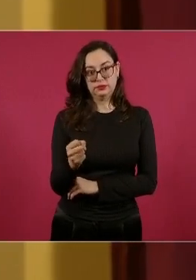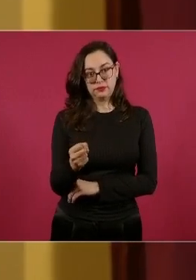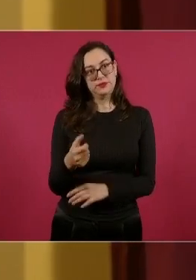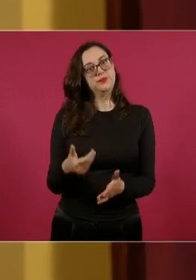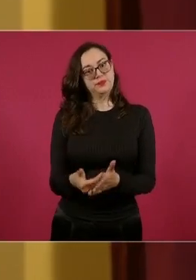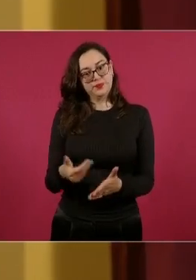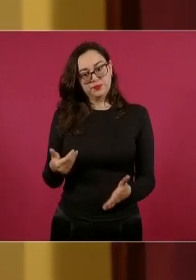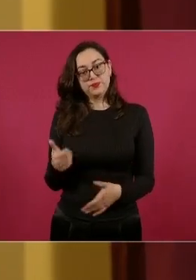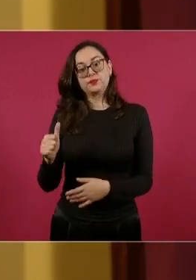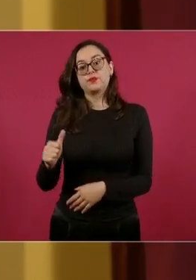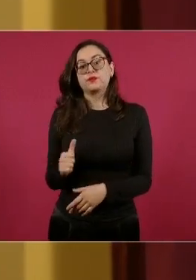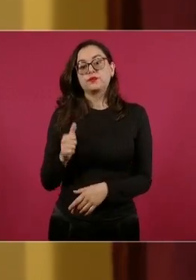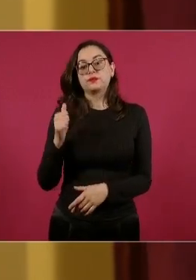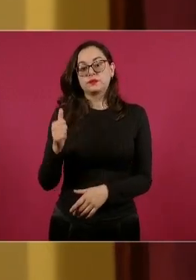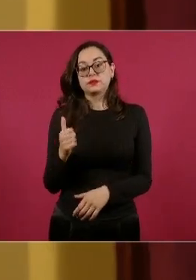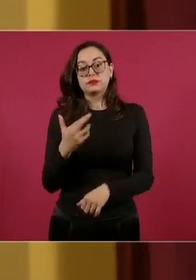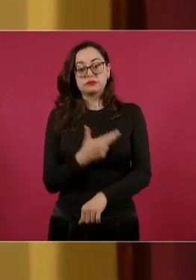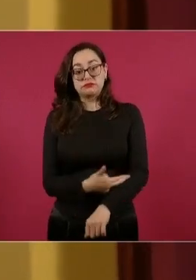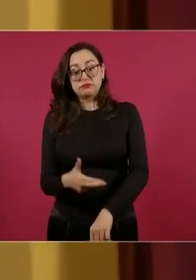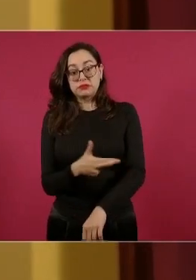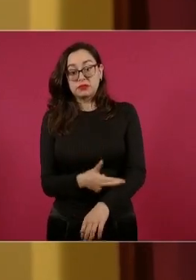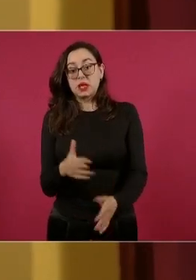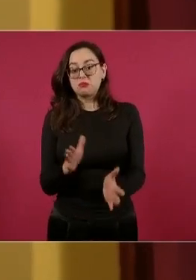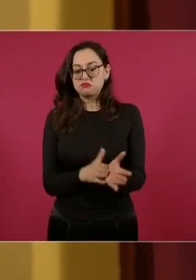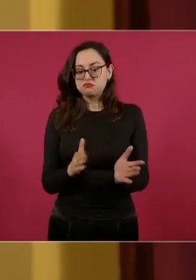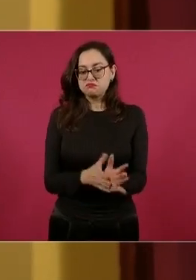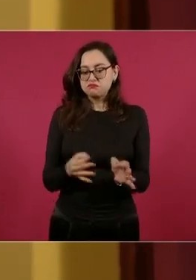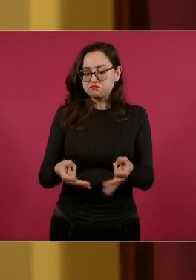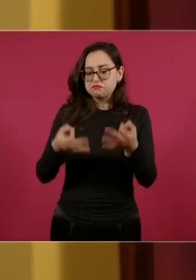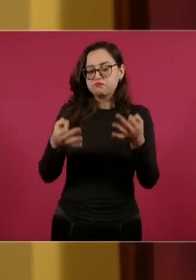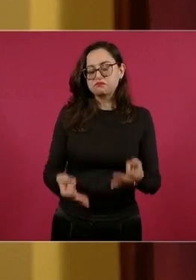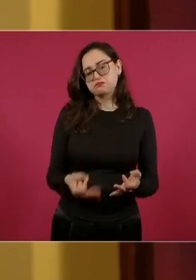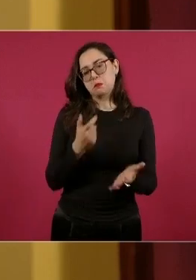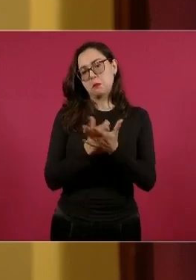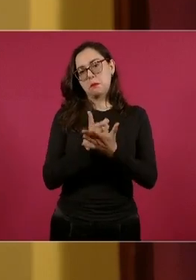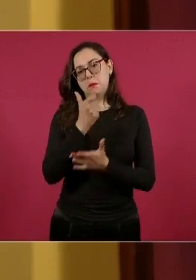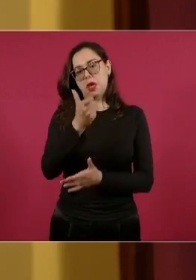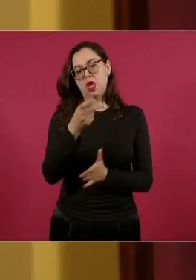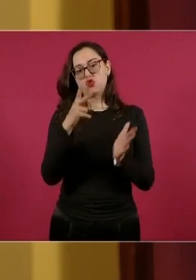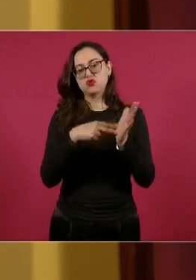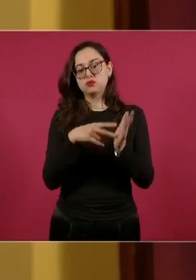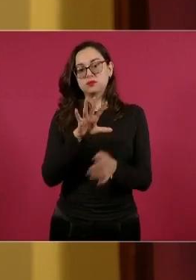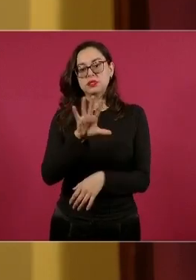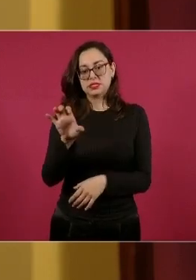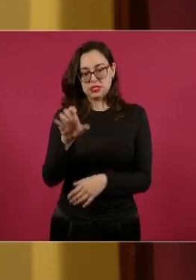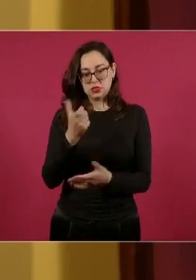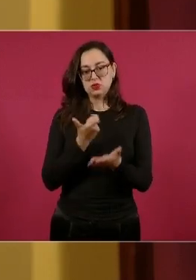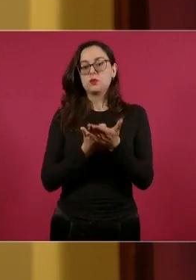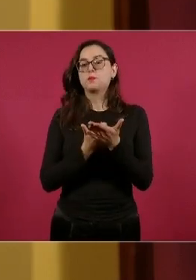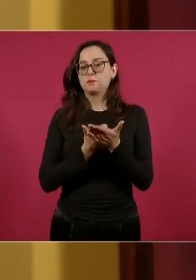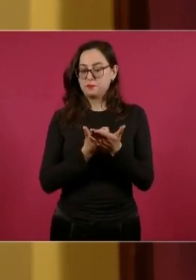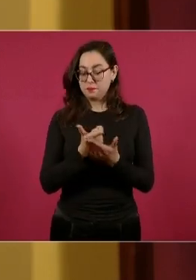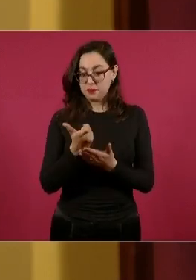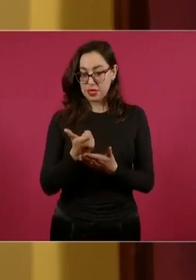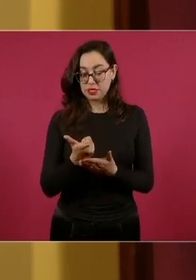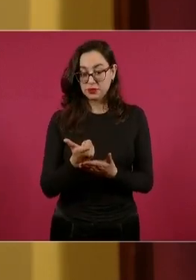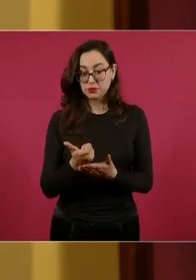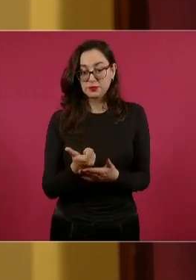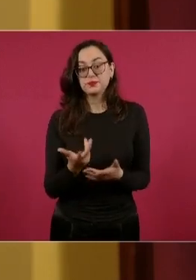con ello tendrán certeza jurídica en su patrimonio, pero también muy importante